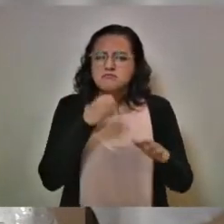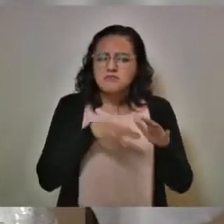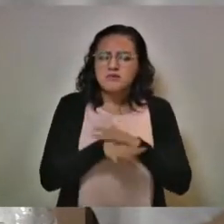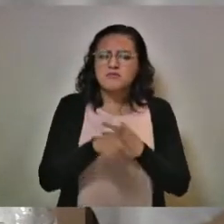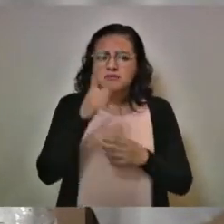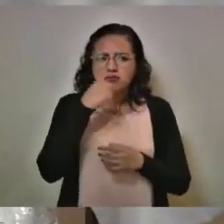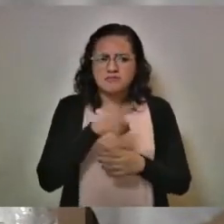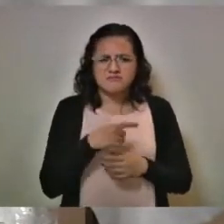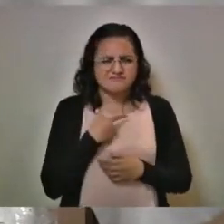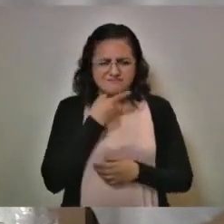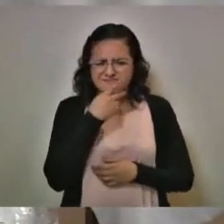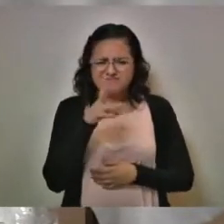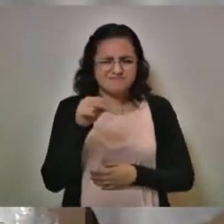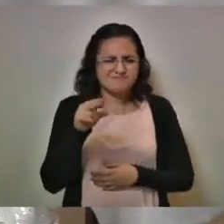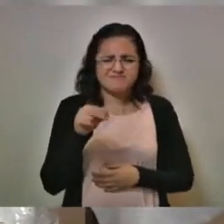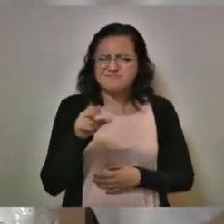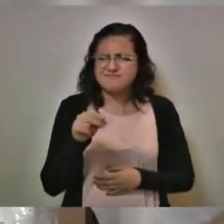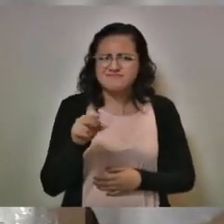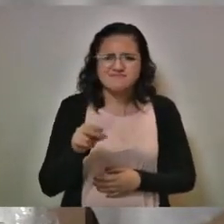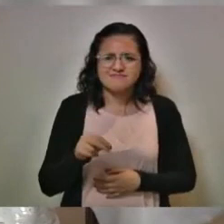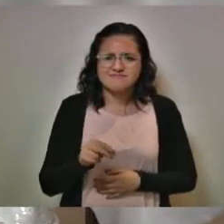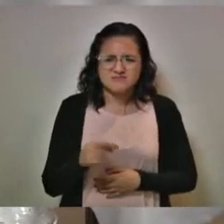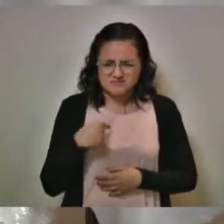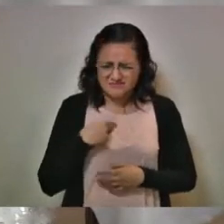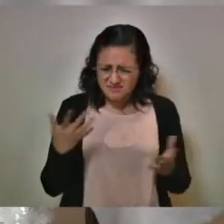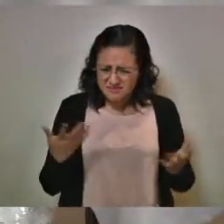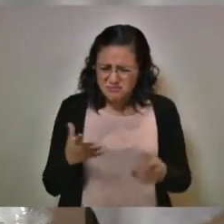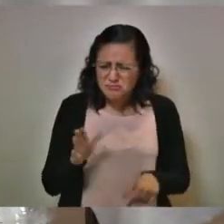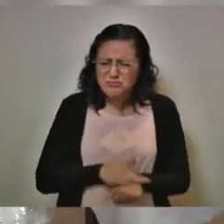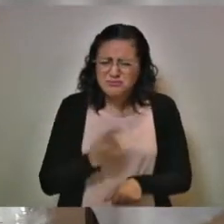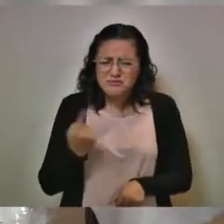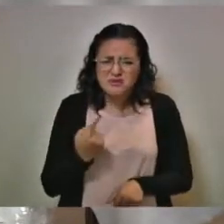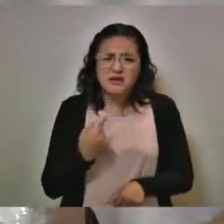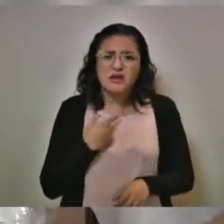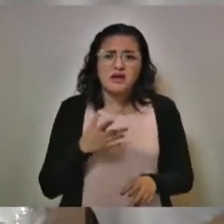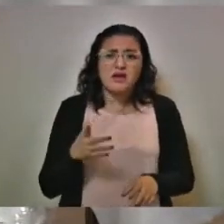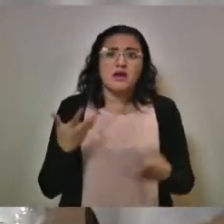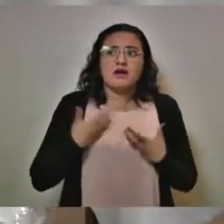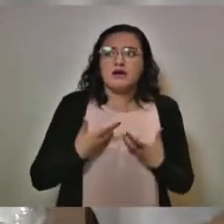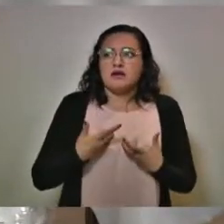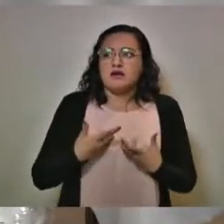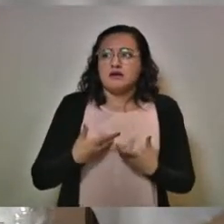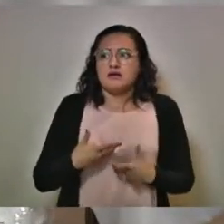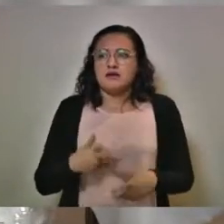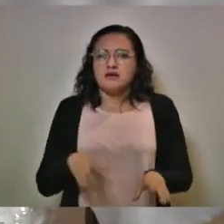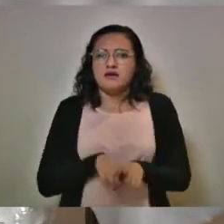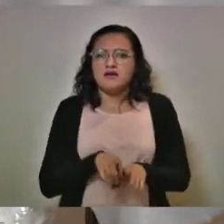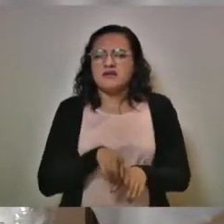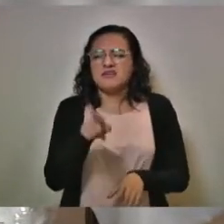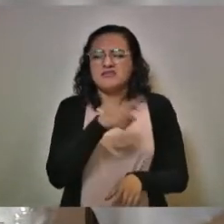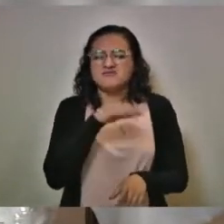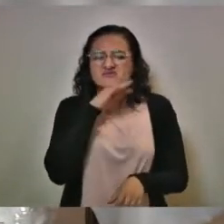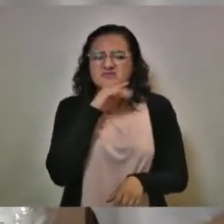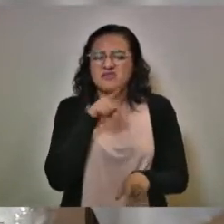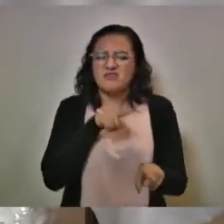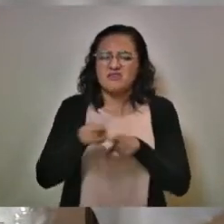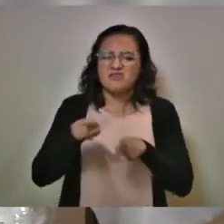parar todo? Dije, no, no lo voy a hacer porque no voy a reaccionar ante bajezas.